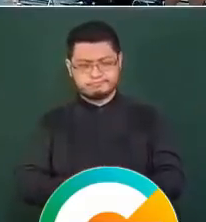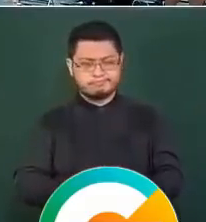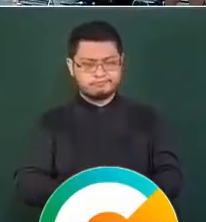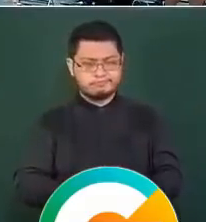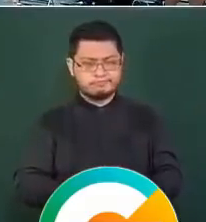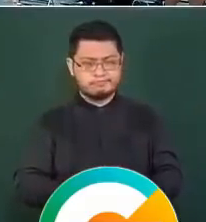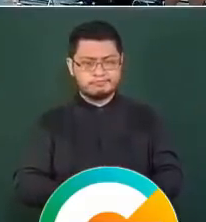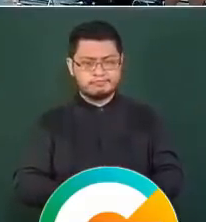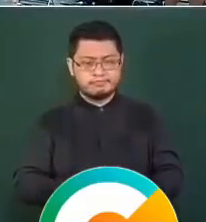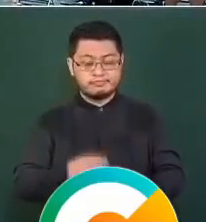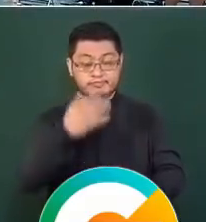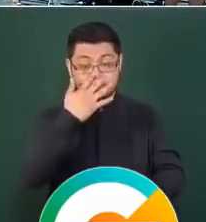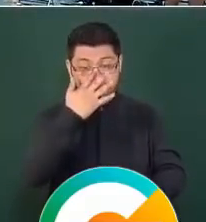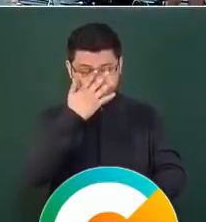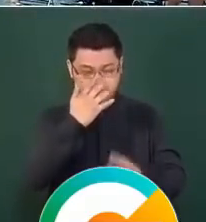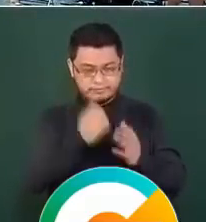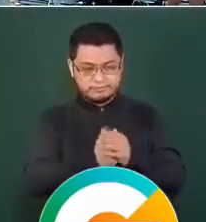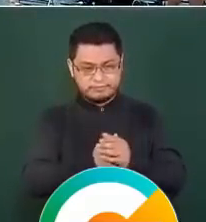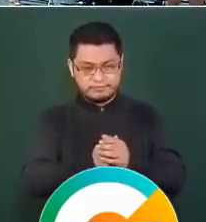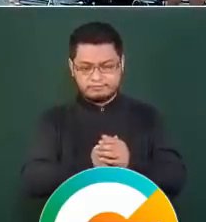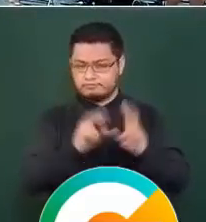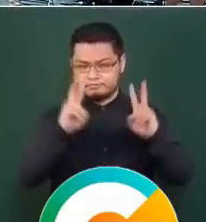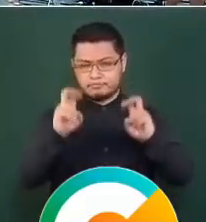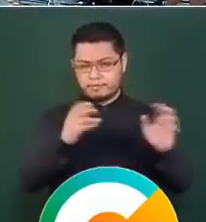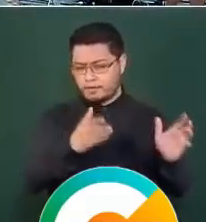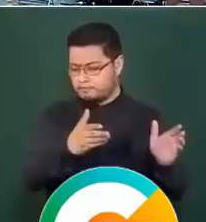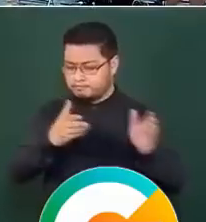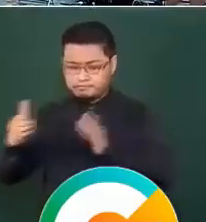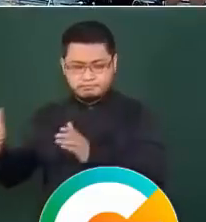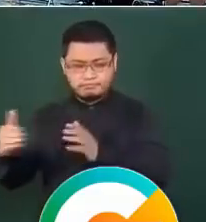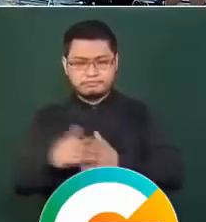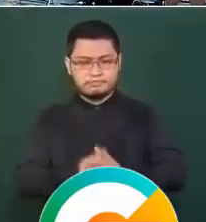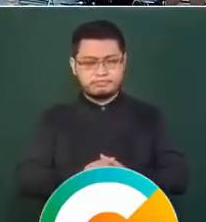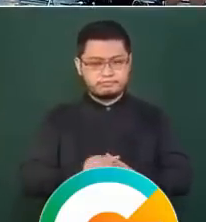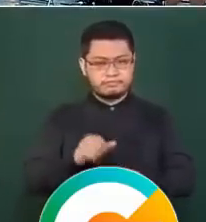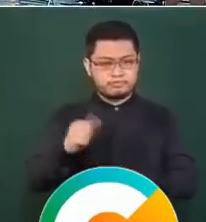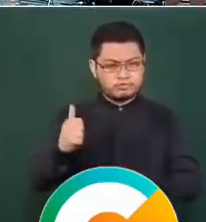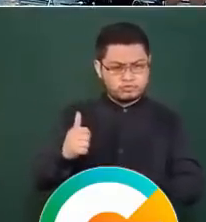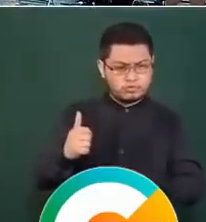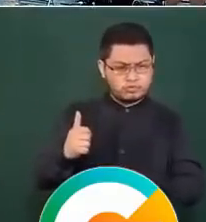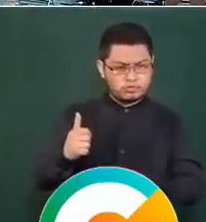En otro tema, presidente, ayer me… Sí.